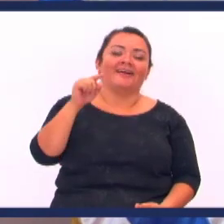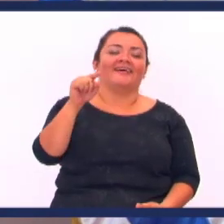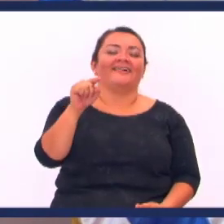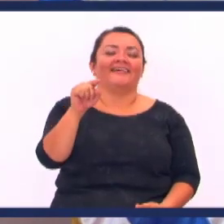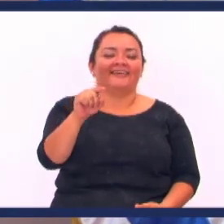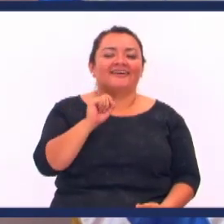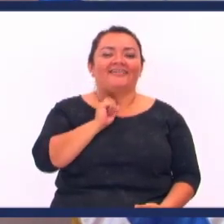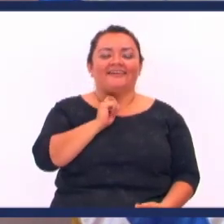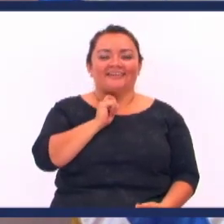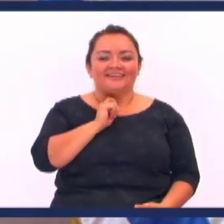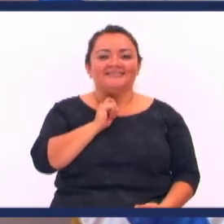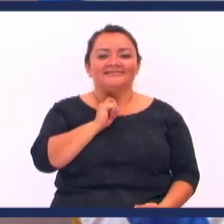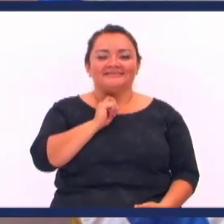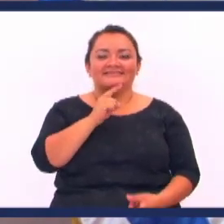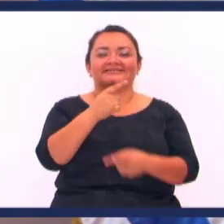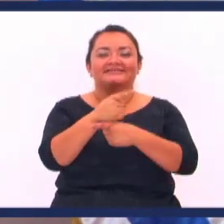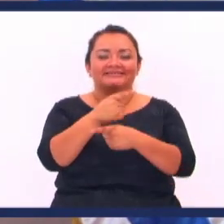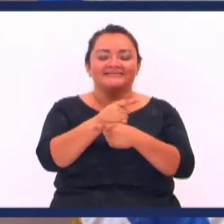Ajá